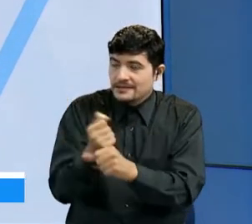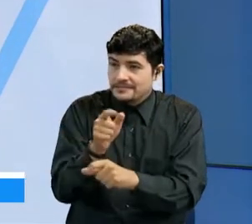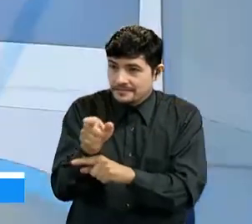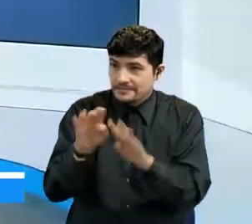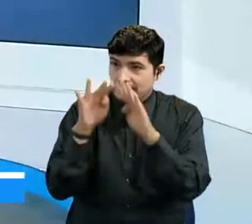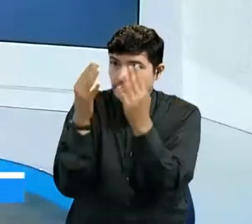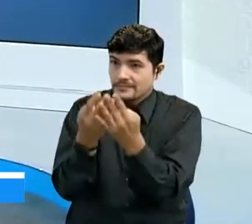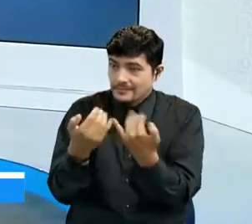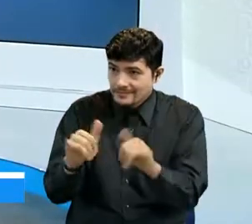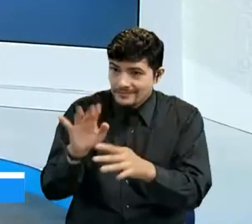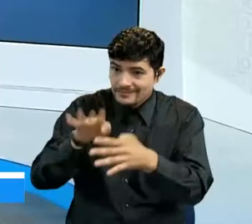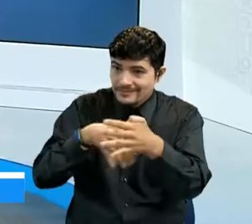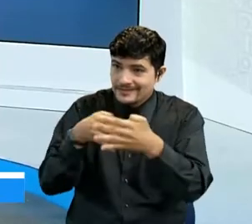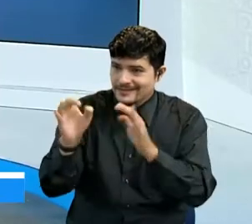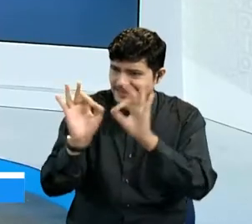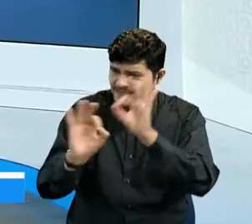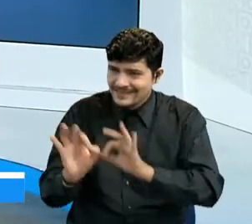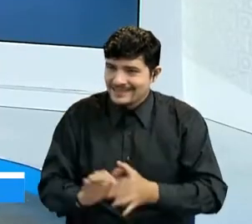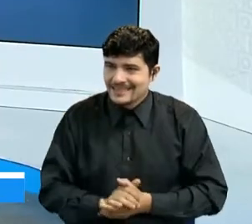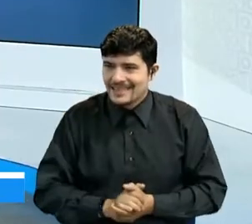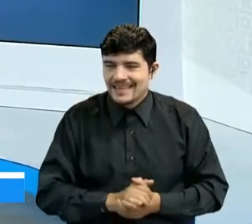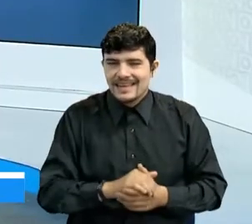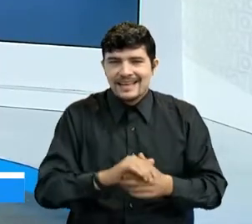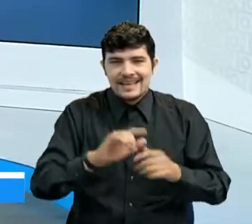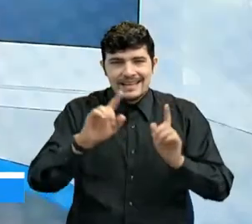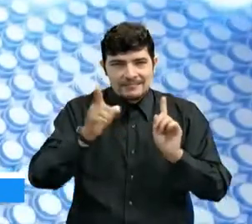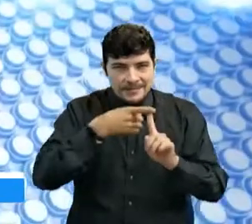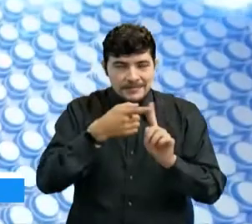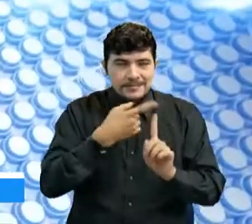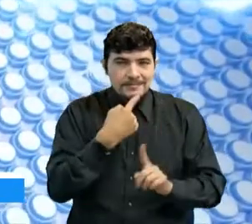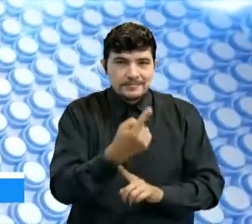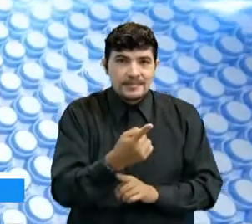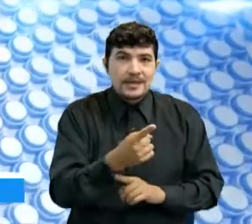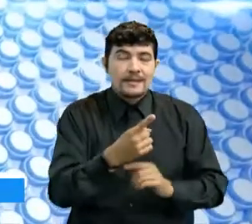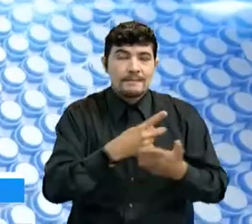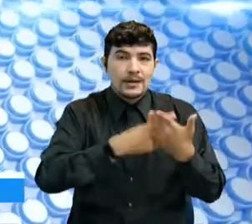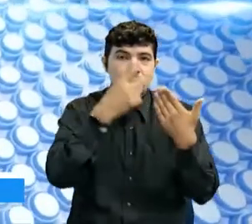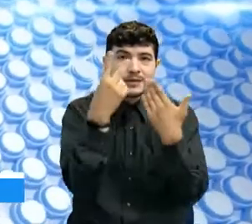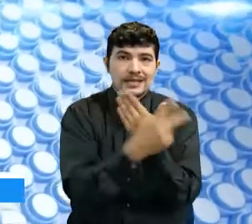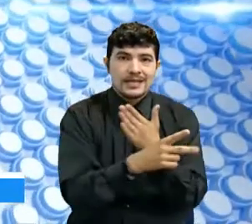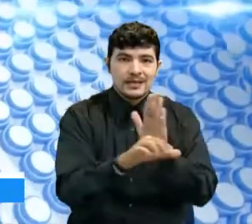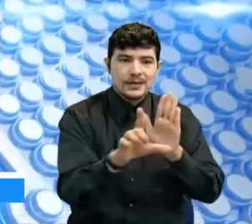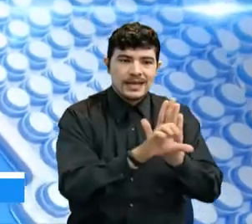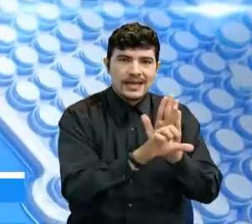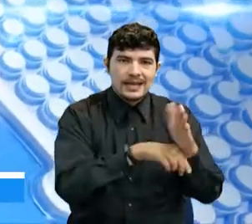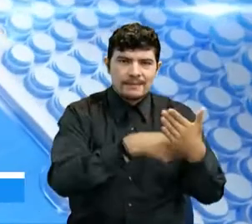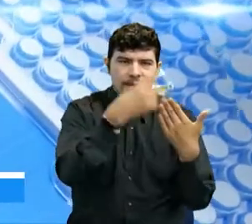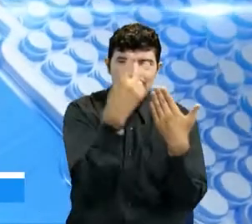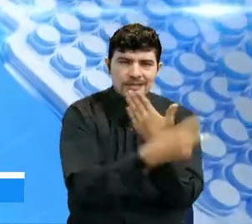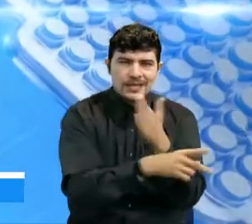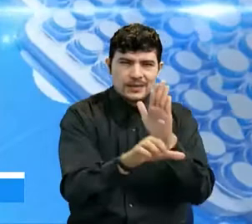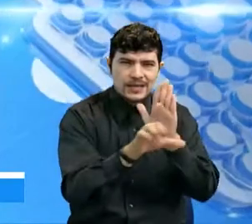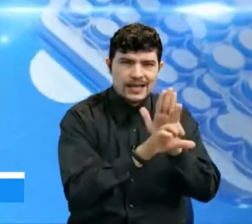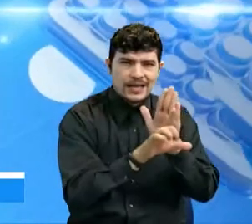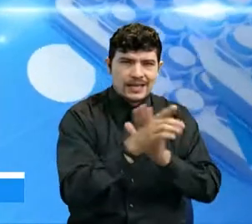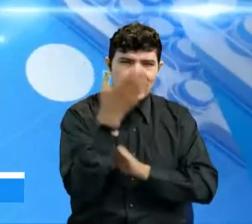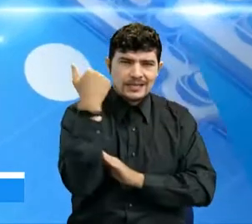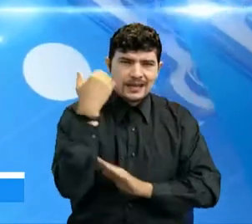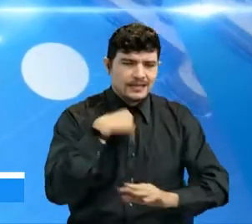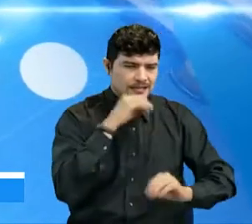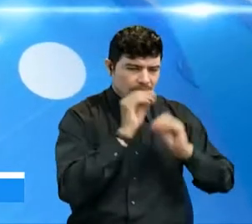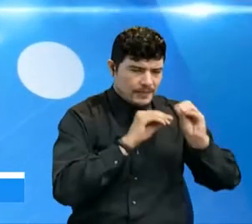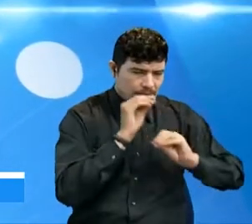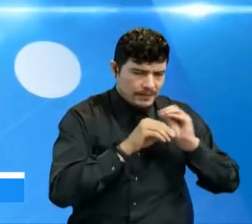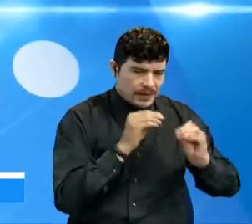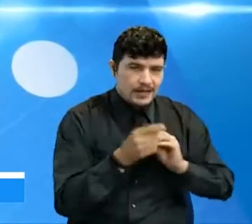Bueno, déjeme decirle, primero asumo los proyectos de ley que el presidente Uribe había preparado con tanto esmero para los